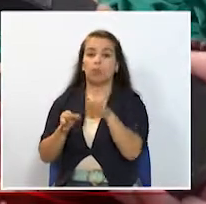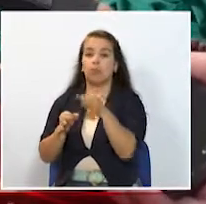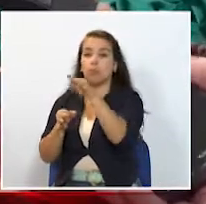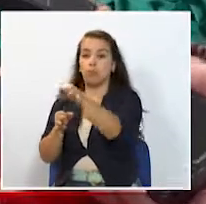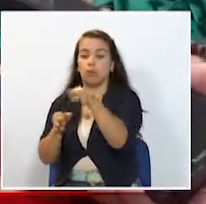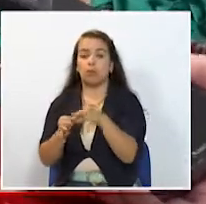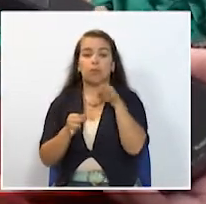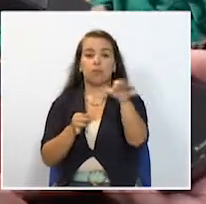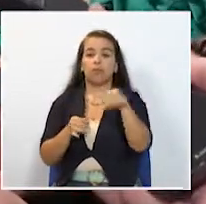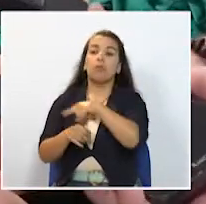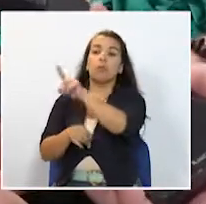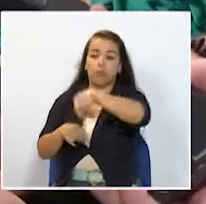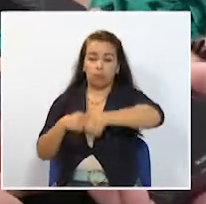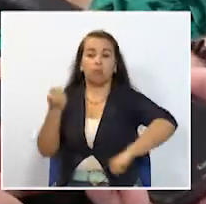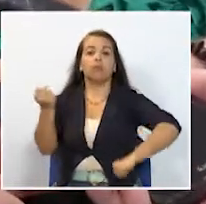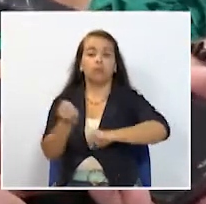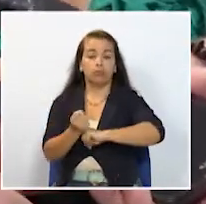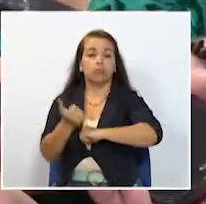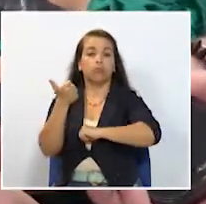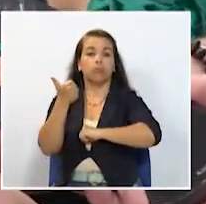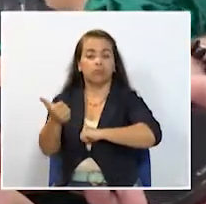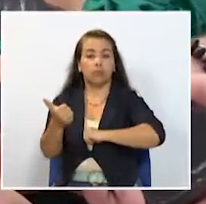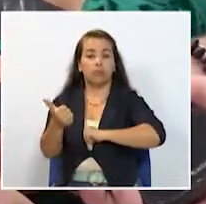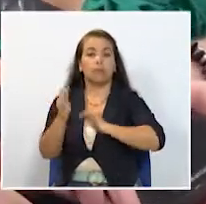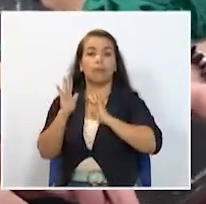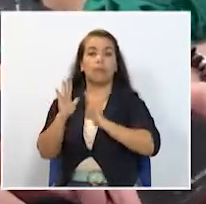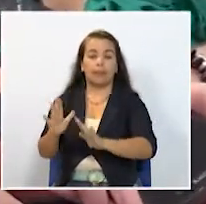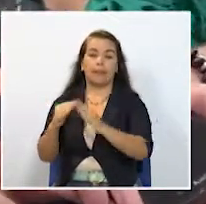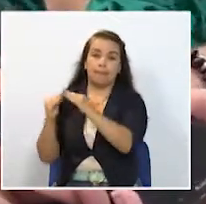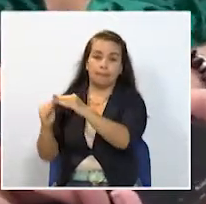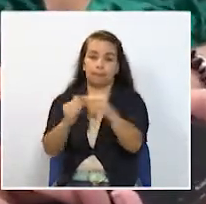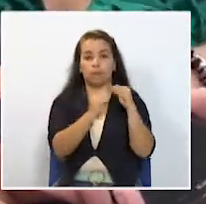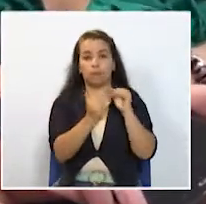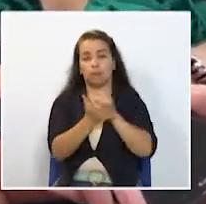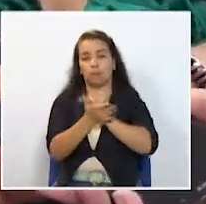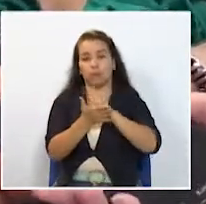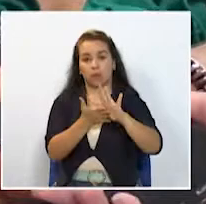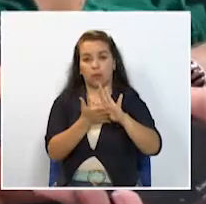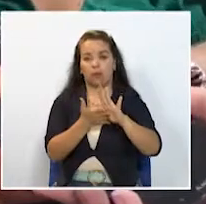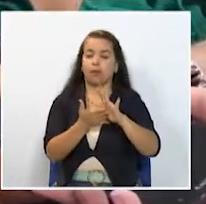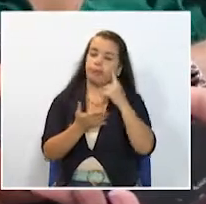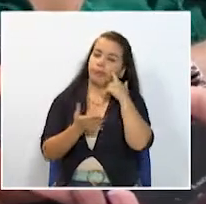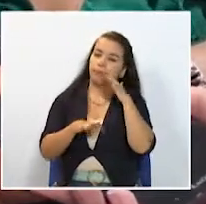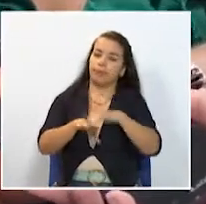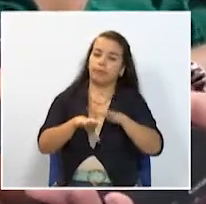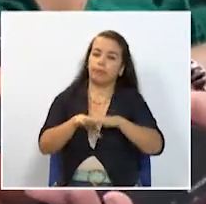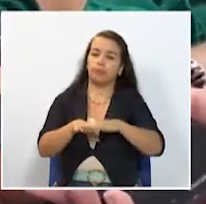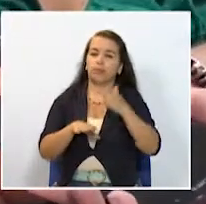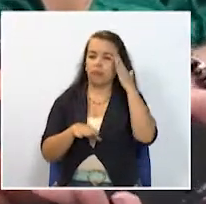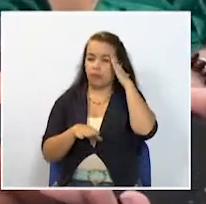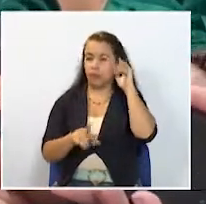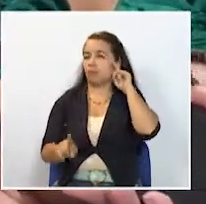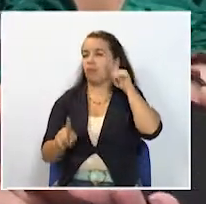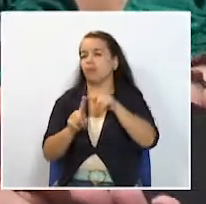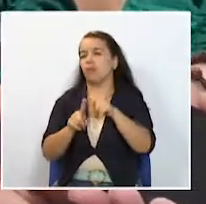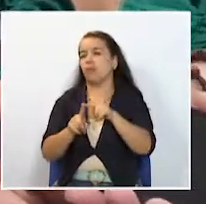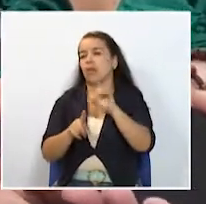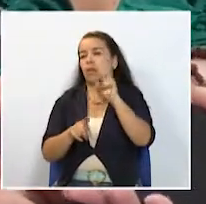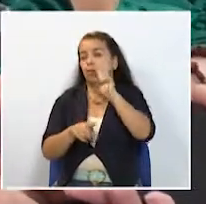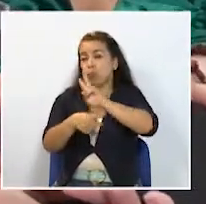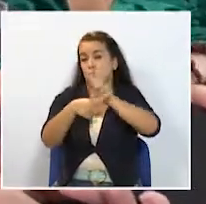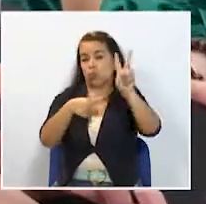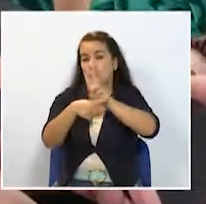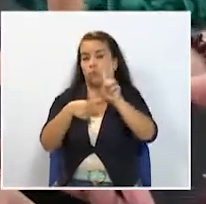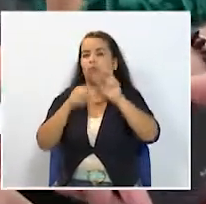van a ser beneficiados con viviendas gratis pero la meta es que en 15 días ya